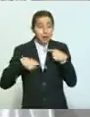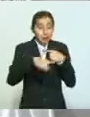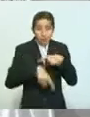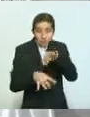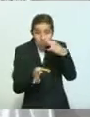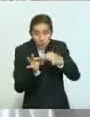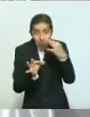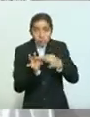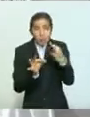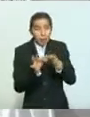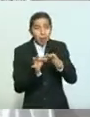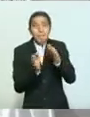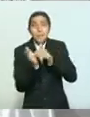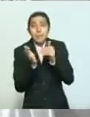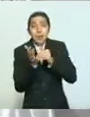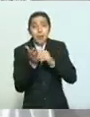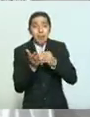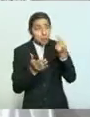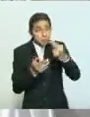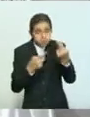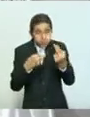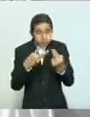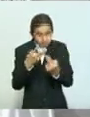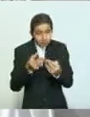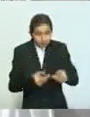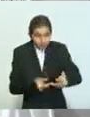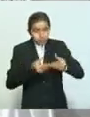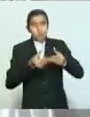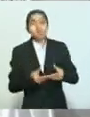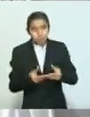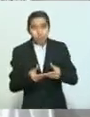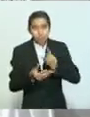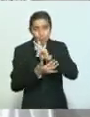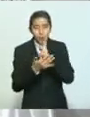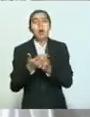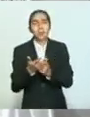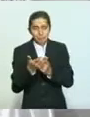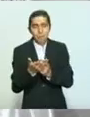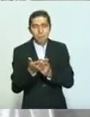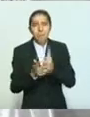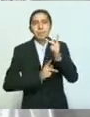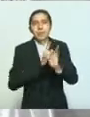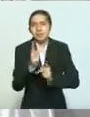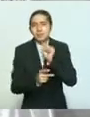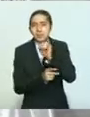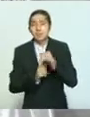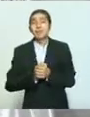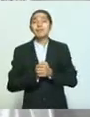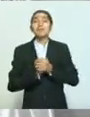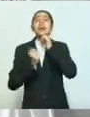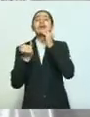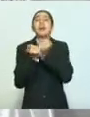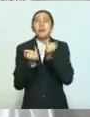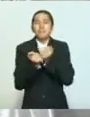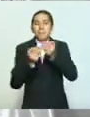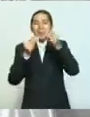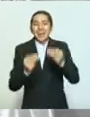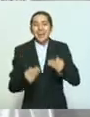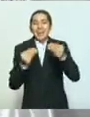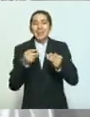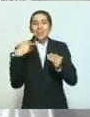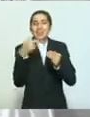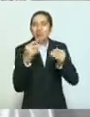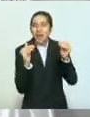con los requisitos que establece el programa. Con el programa del Mercado a tu Casa,